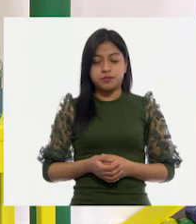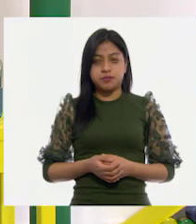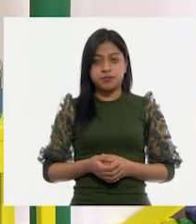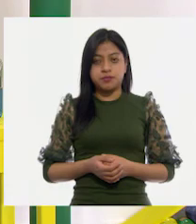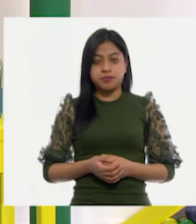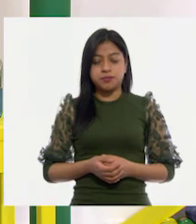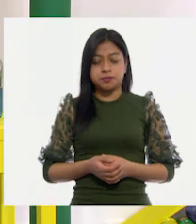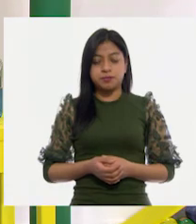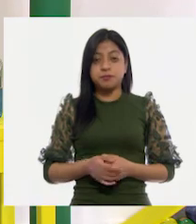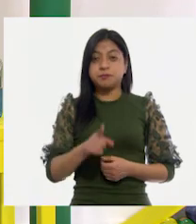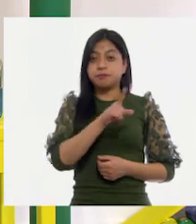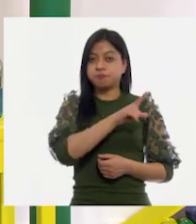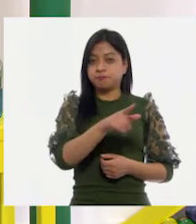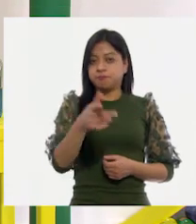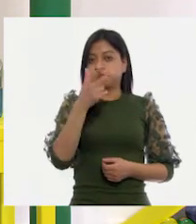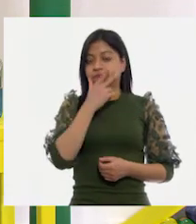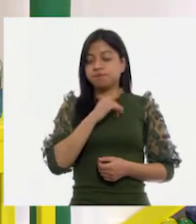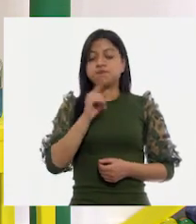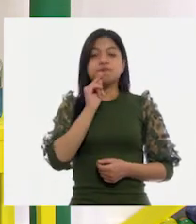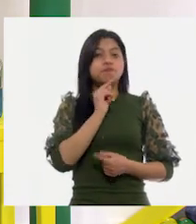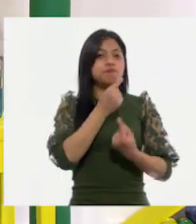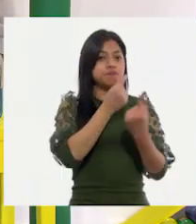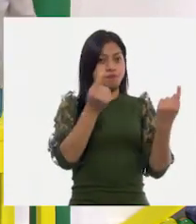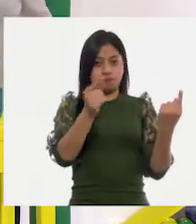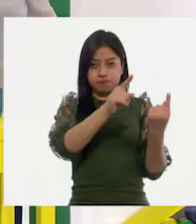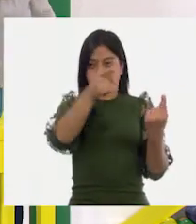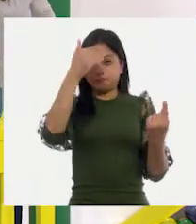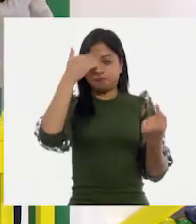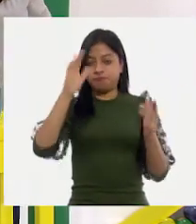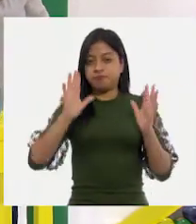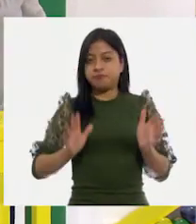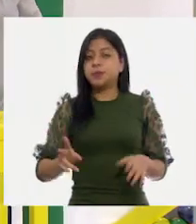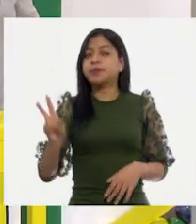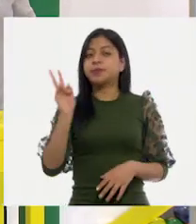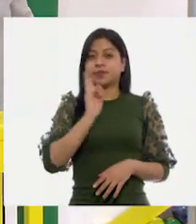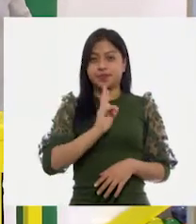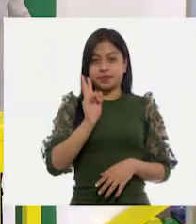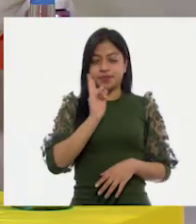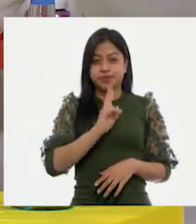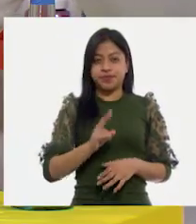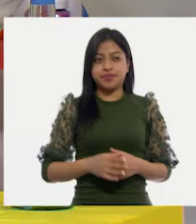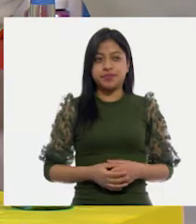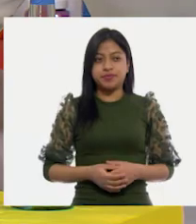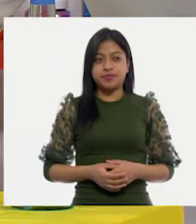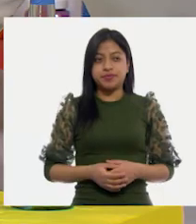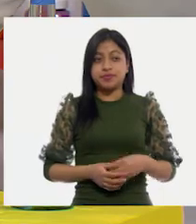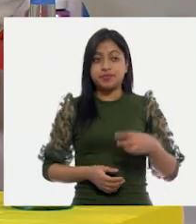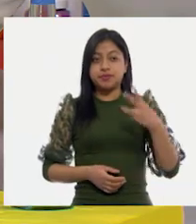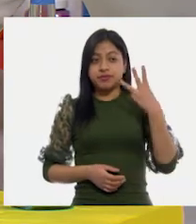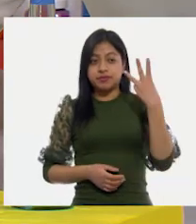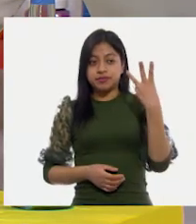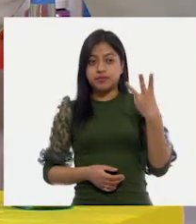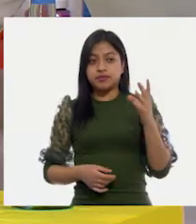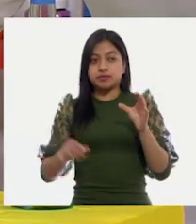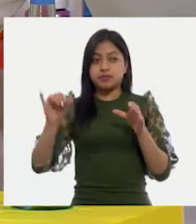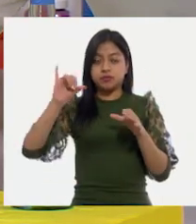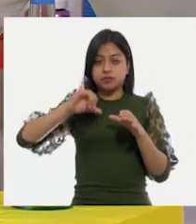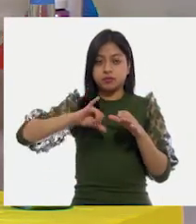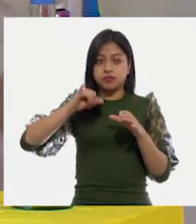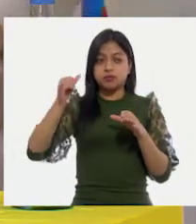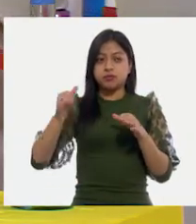Las niñas y los niños creo que ya saben. Vamos a comprobar. vasos. Tres vasos.